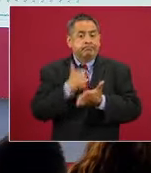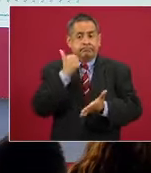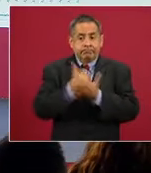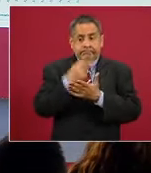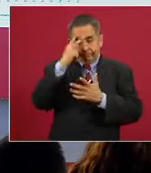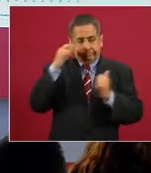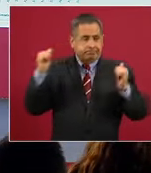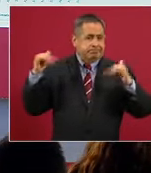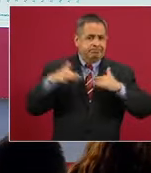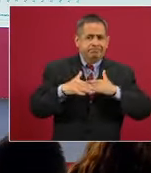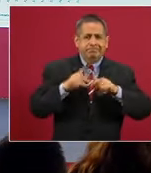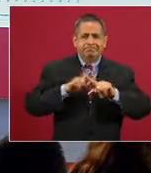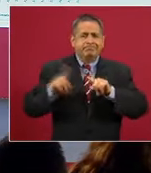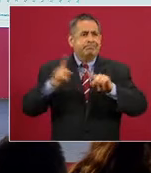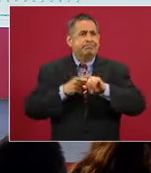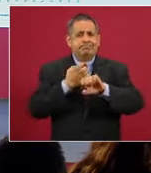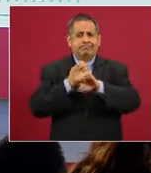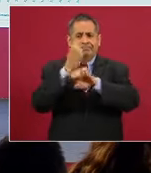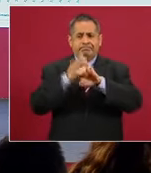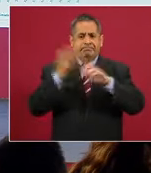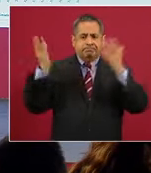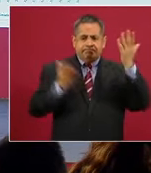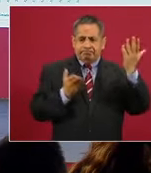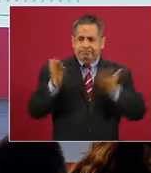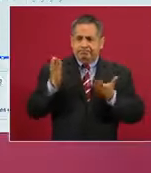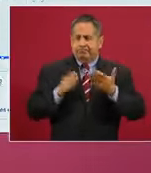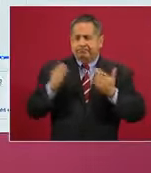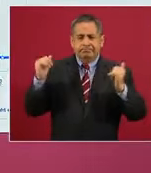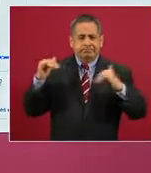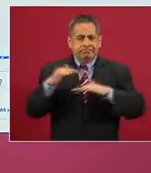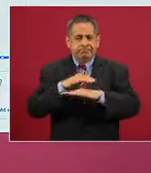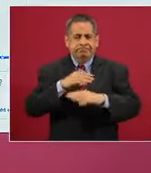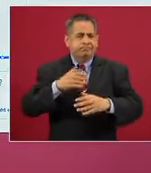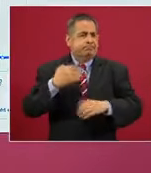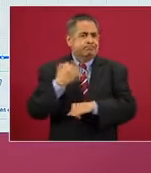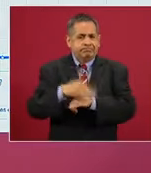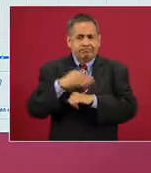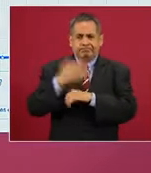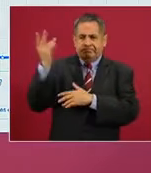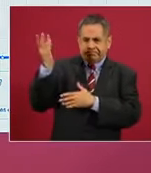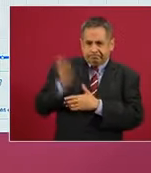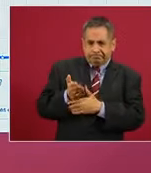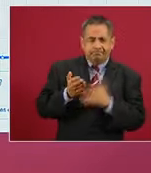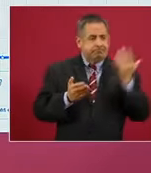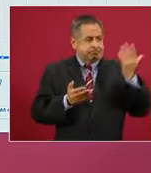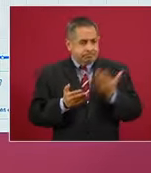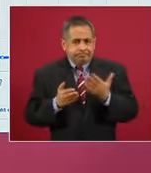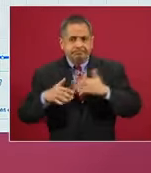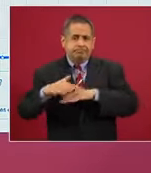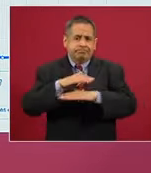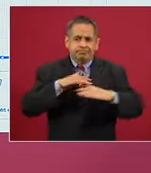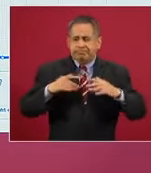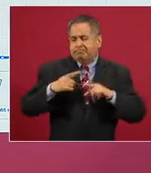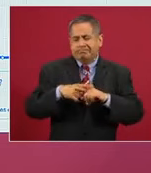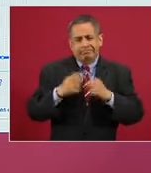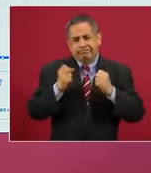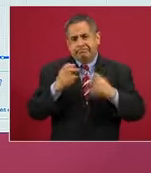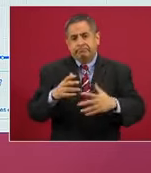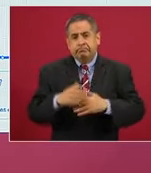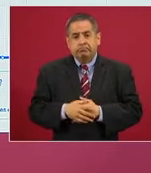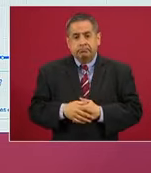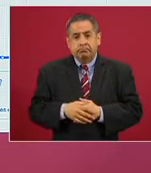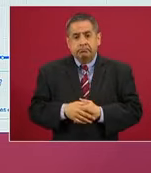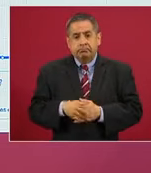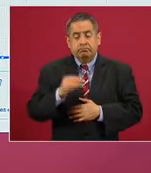personas de distintos otros estados en residencias temporales o simplemente viajes. Pero a pesar de ello,